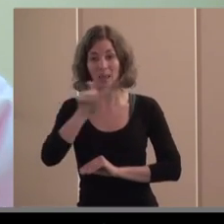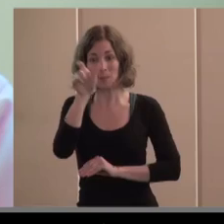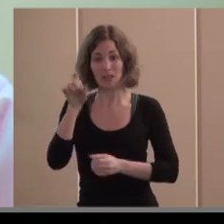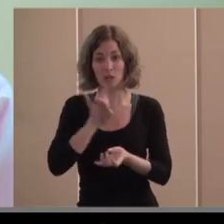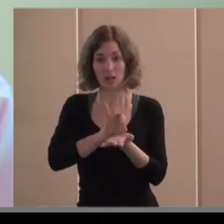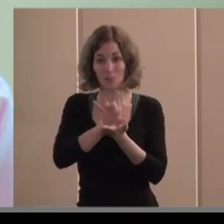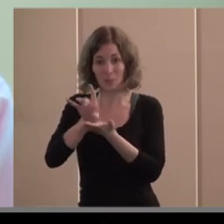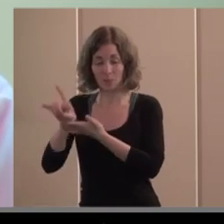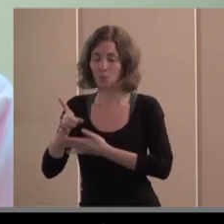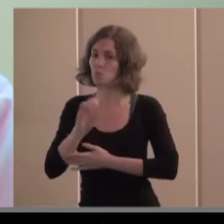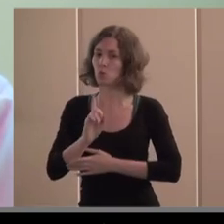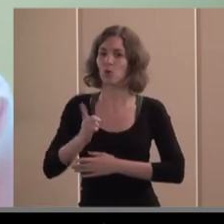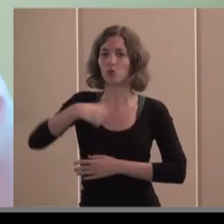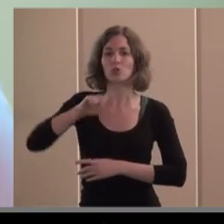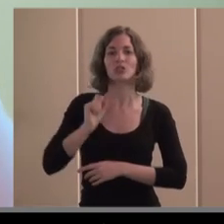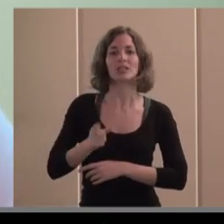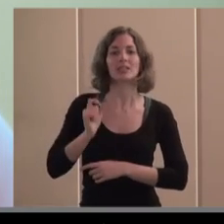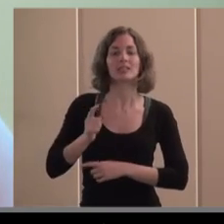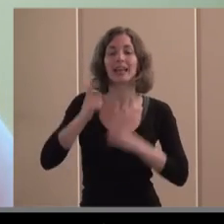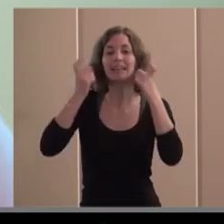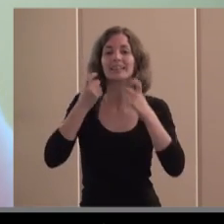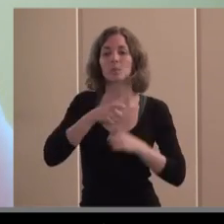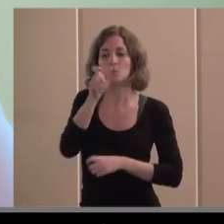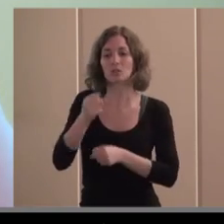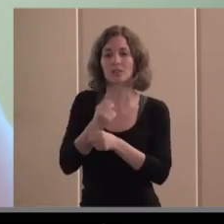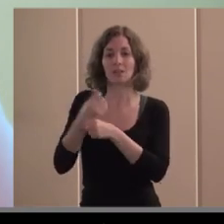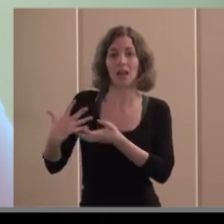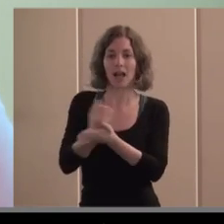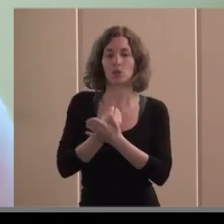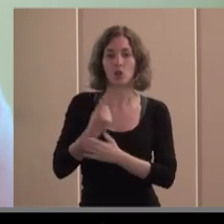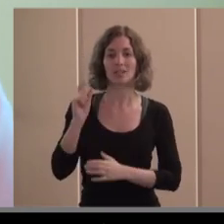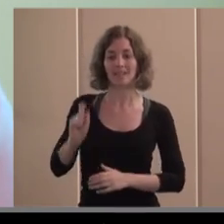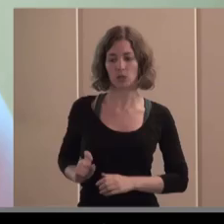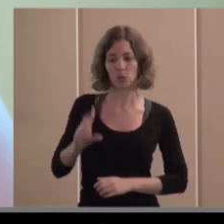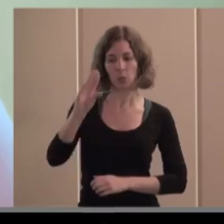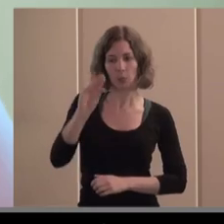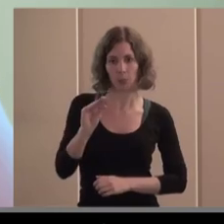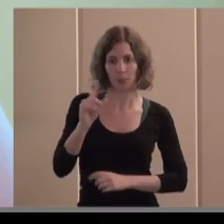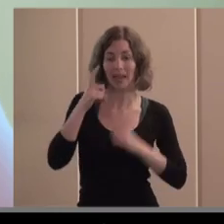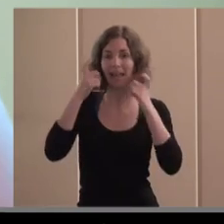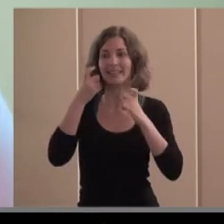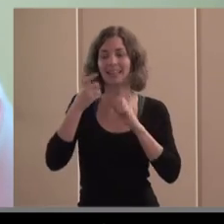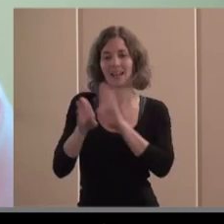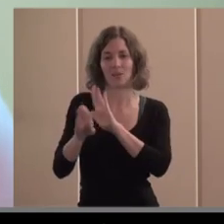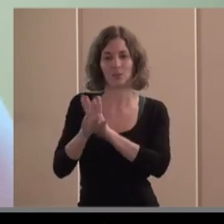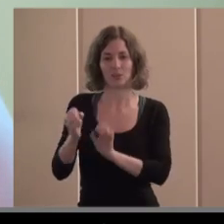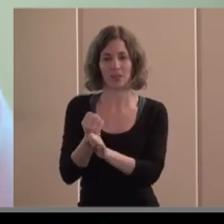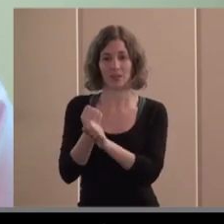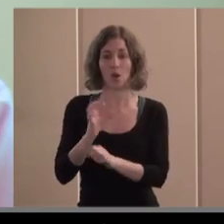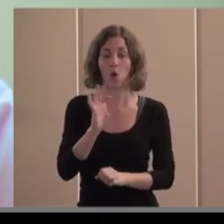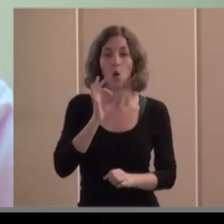bajarnos los sueldos entre unos y otros para que al final esté la gente pueda permanecer y si se hace un ERES pues intenta recolocar a los